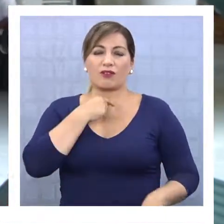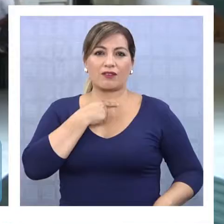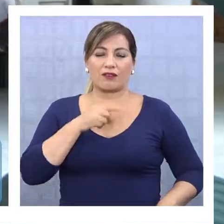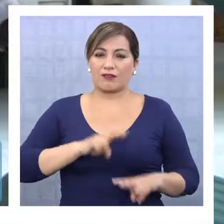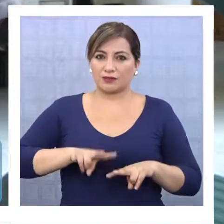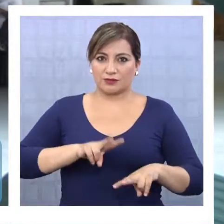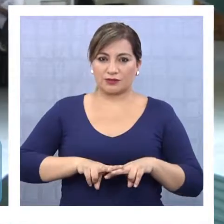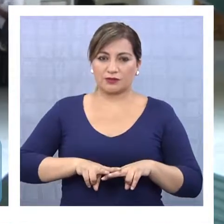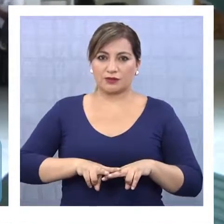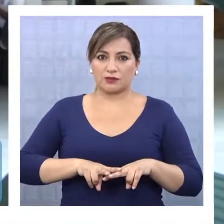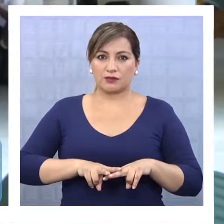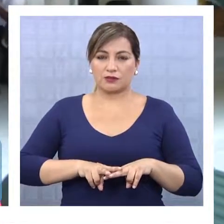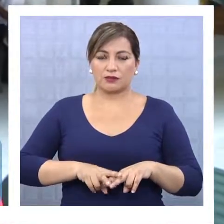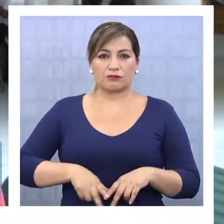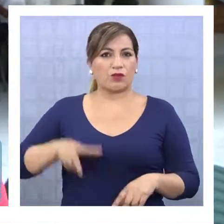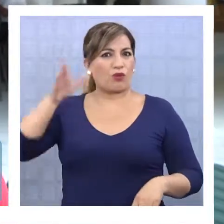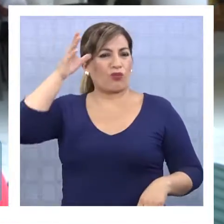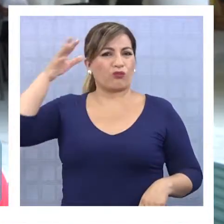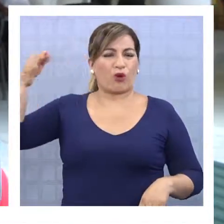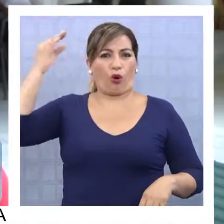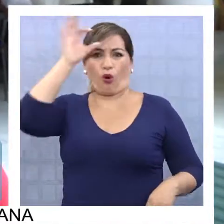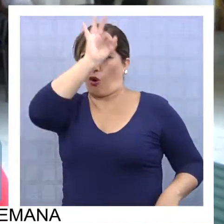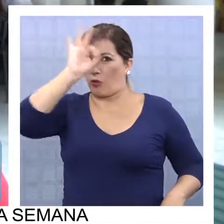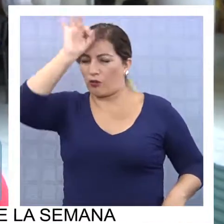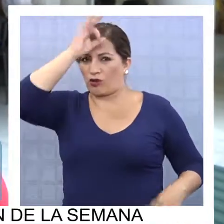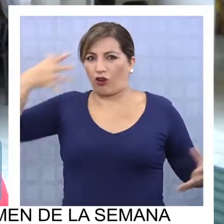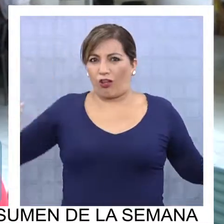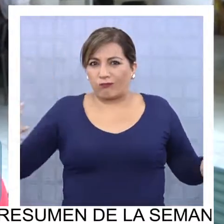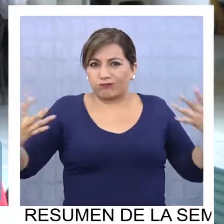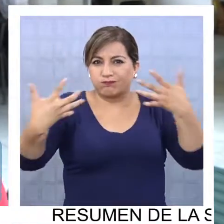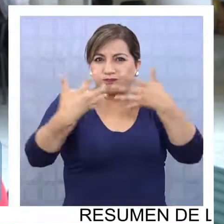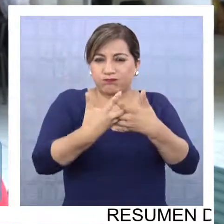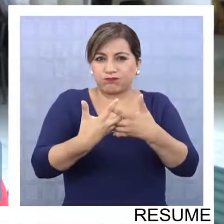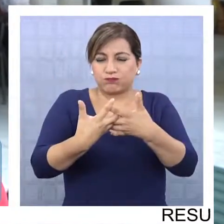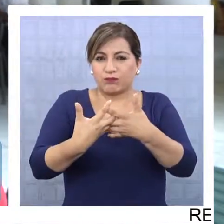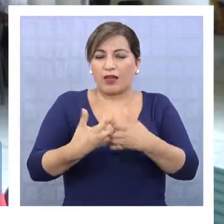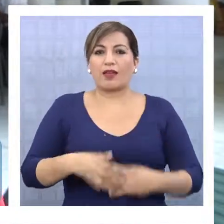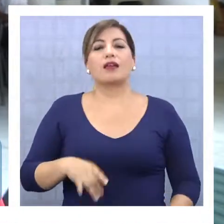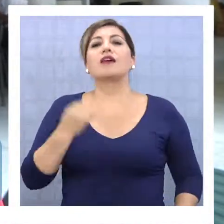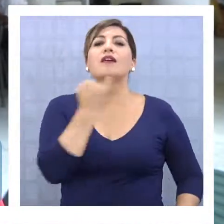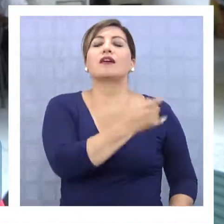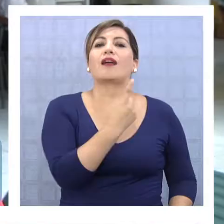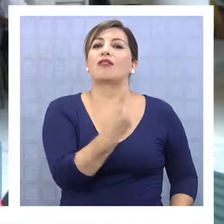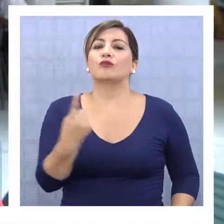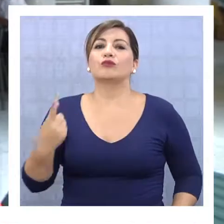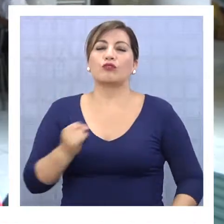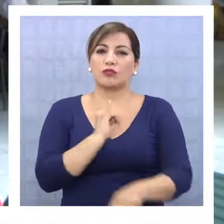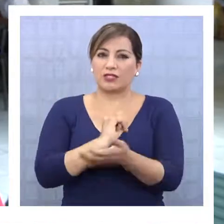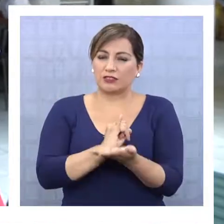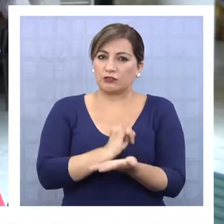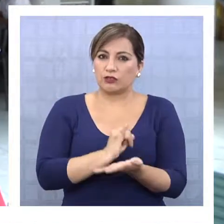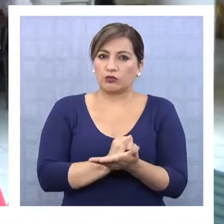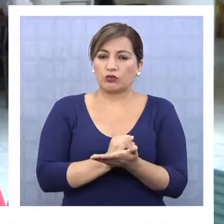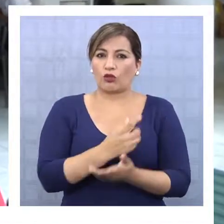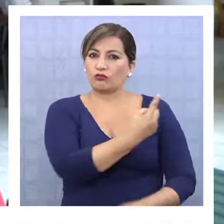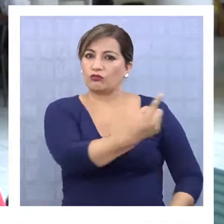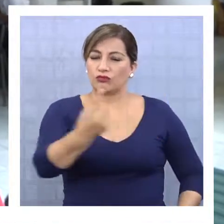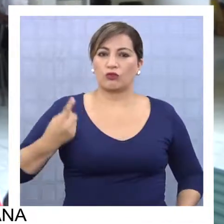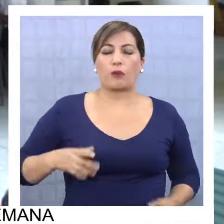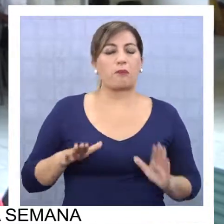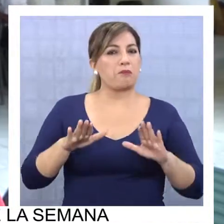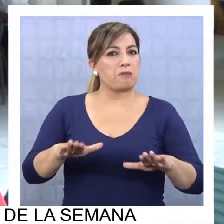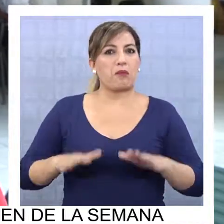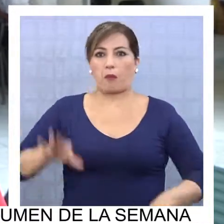unir criterios, ya que todos los institutos manejan una manera de poder trabajar con los chiquillos. La idea es que todos